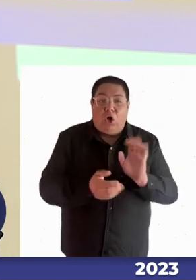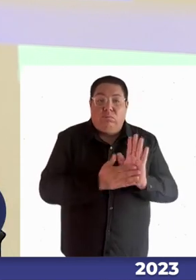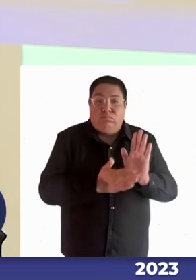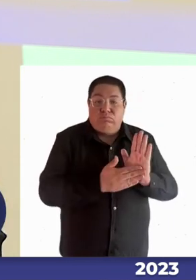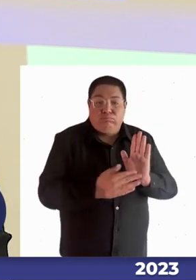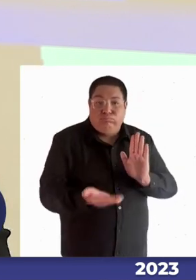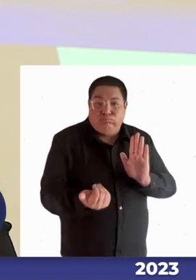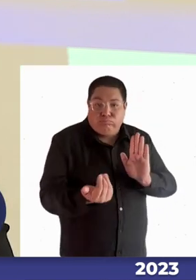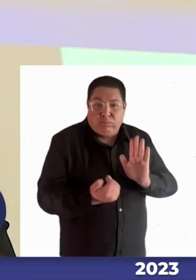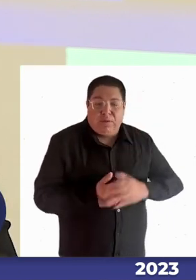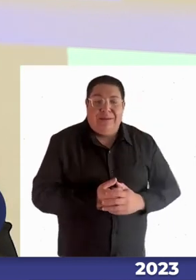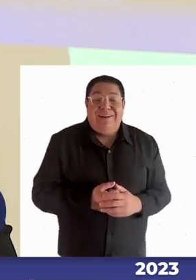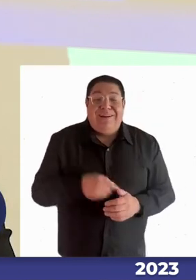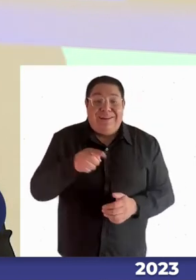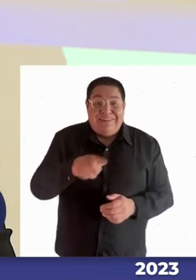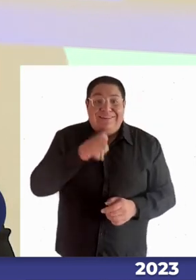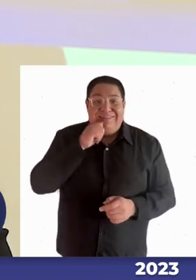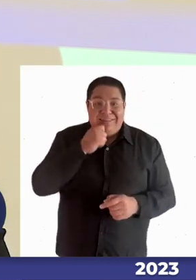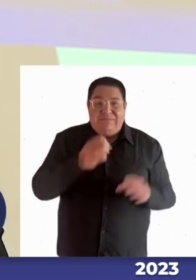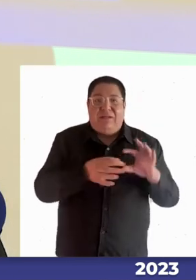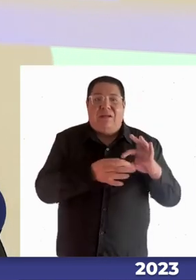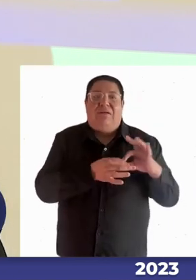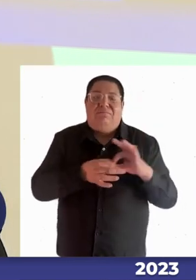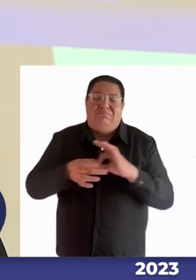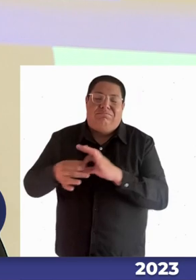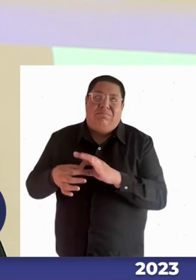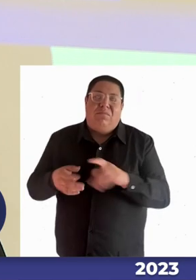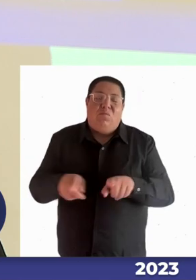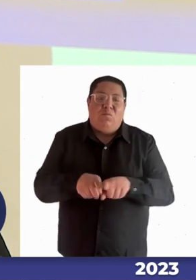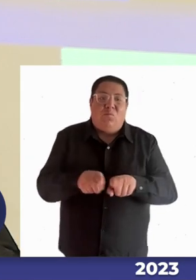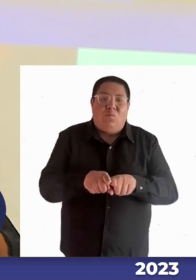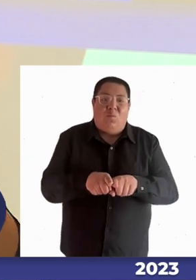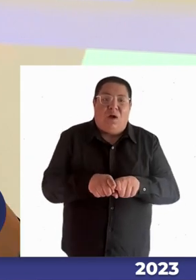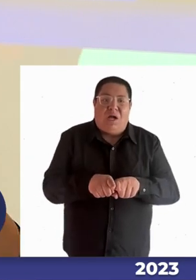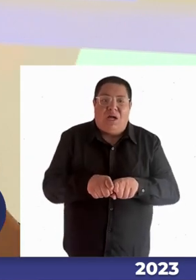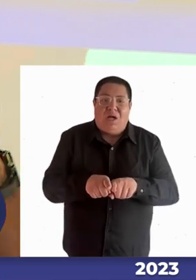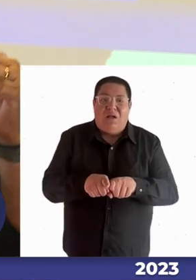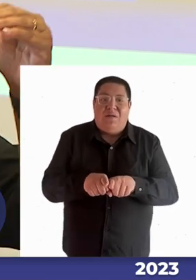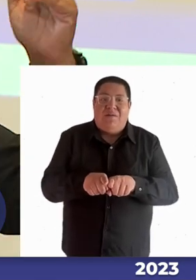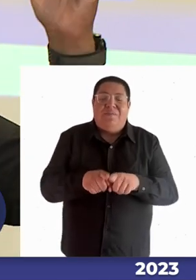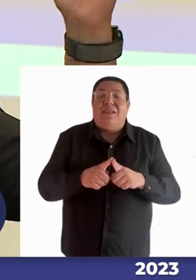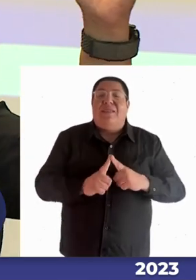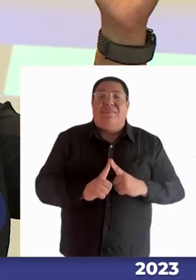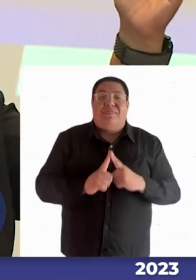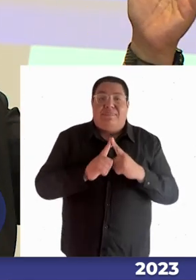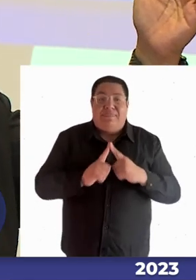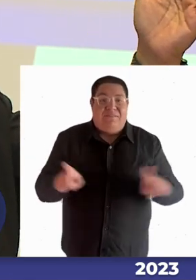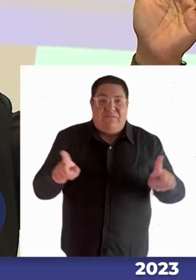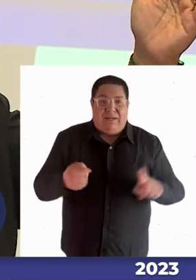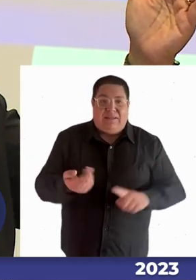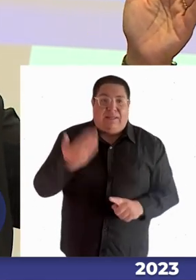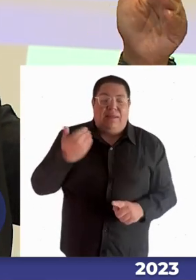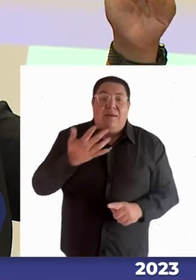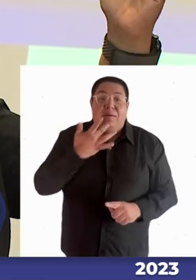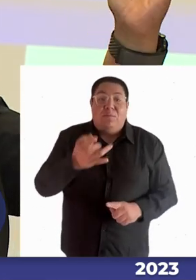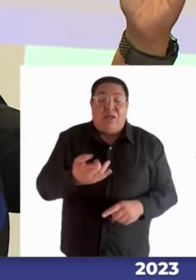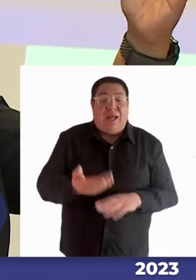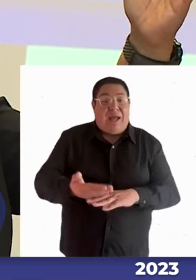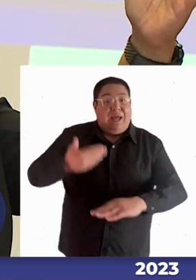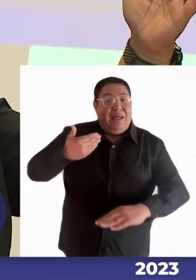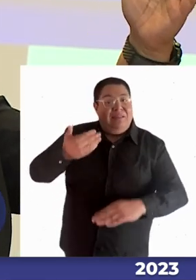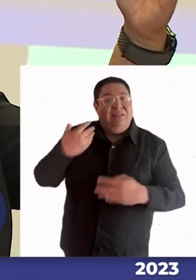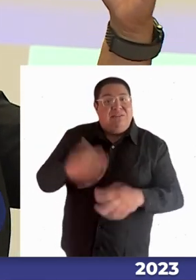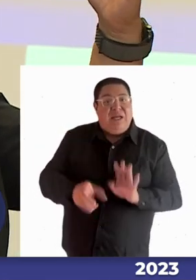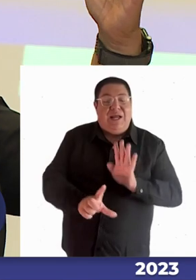Eso ya es un hecho que era muy distinto porque habíamos dado un primer paso en la ley de